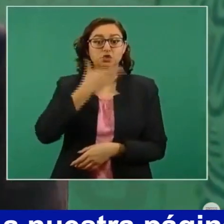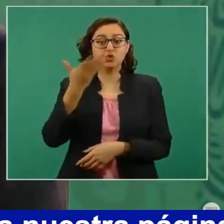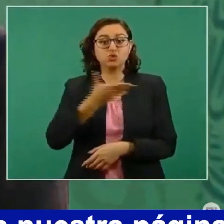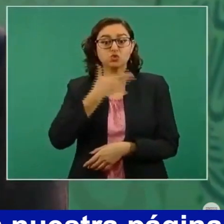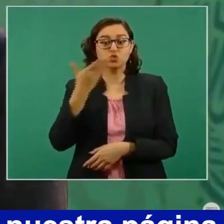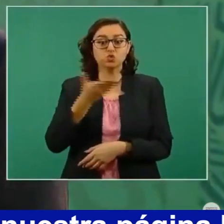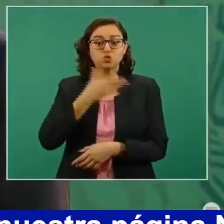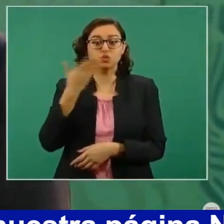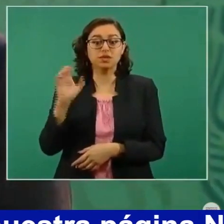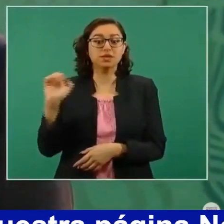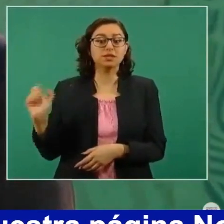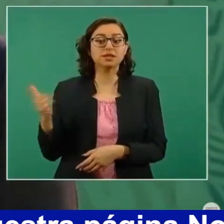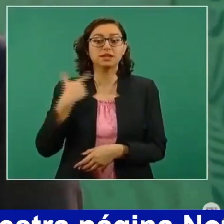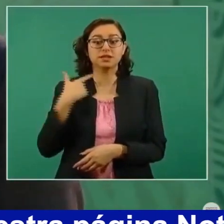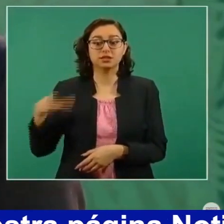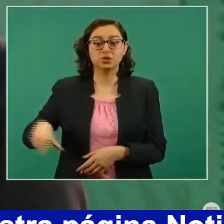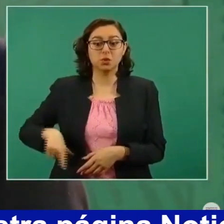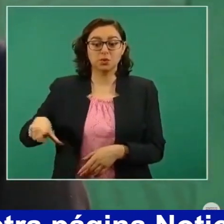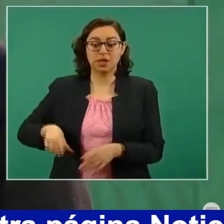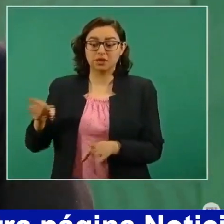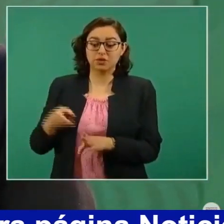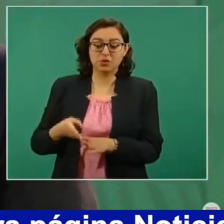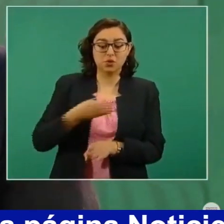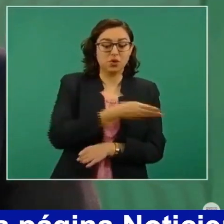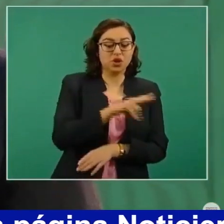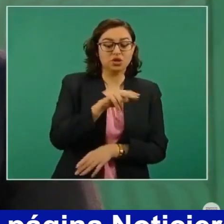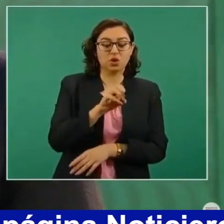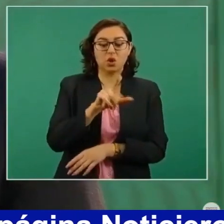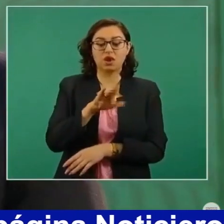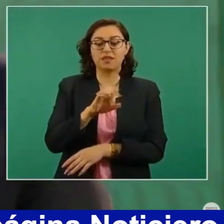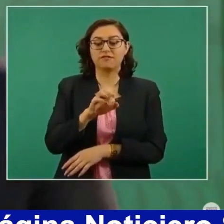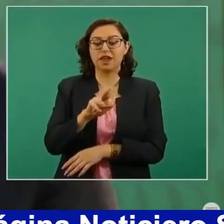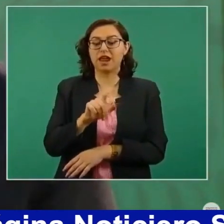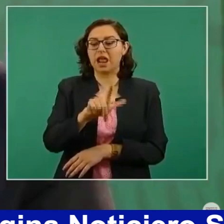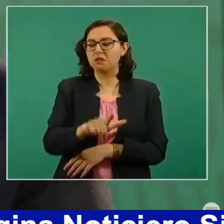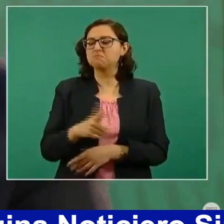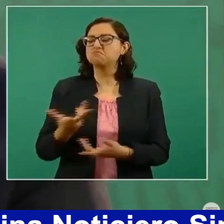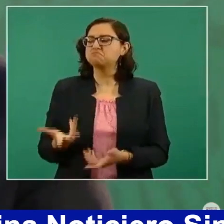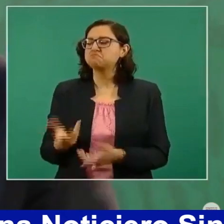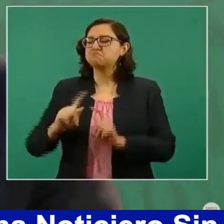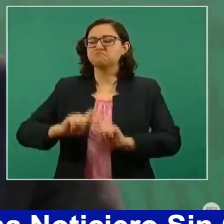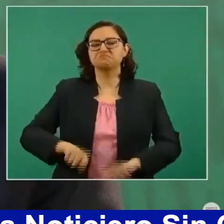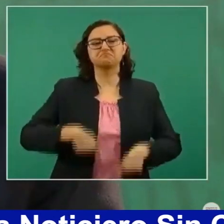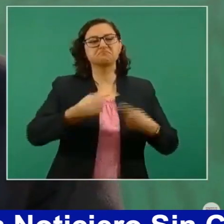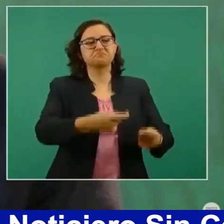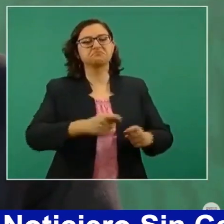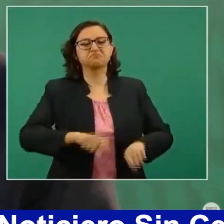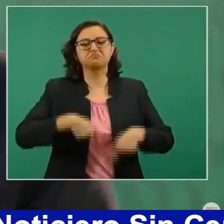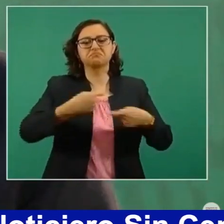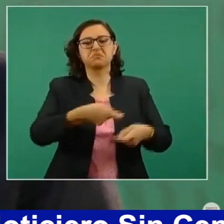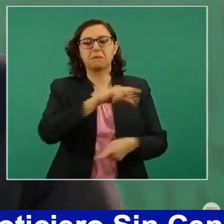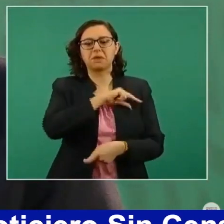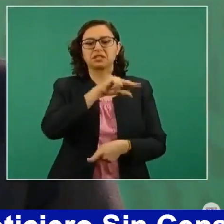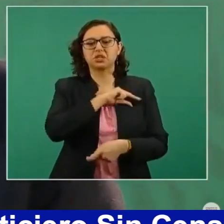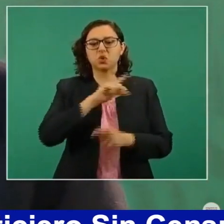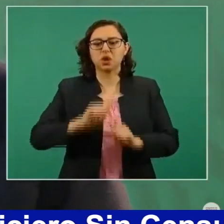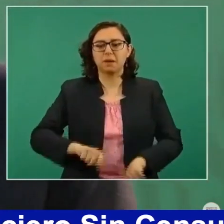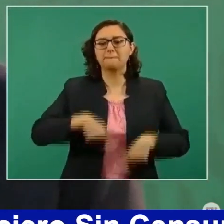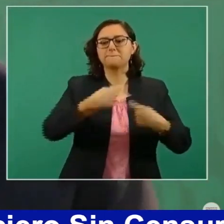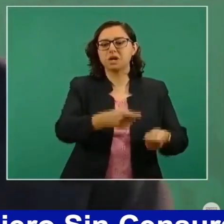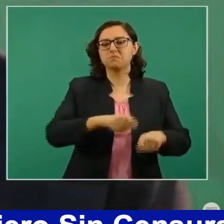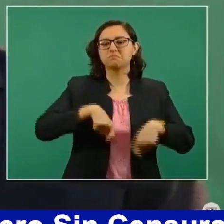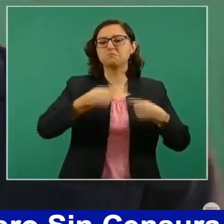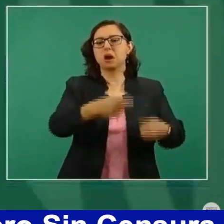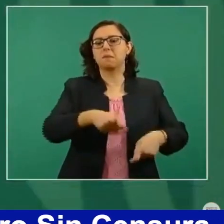llevó a cabo durante el periodo neoliberal, donde se le dio preferencia a las